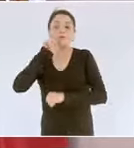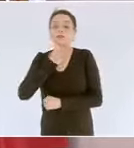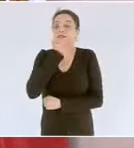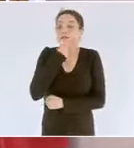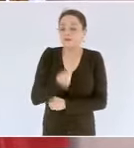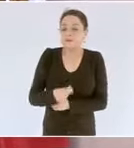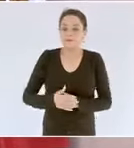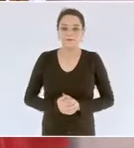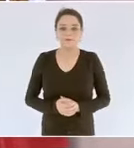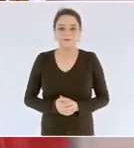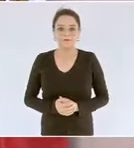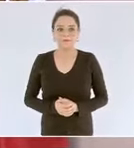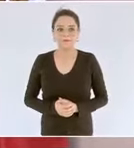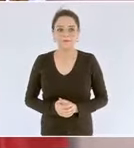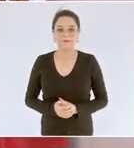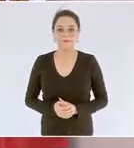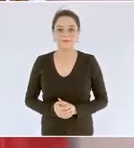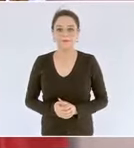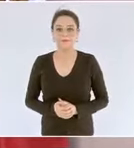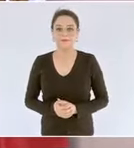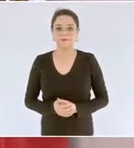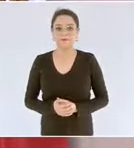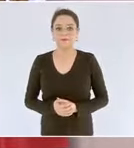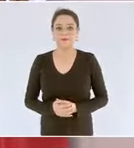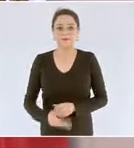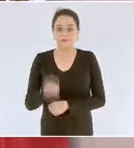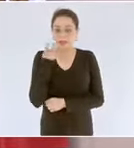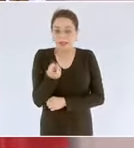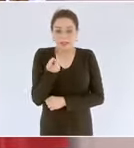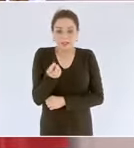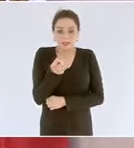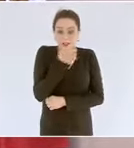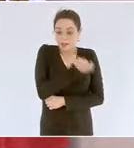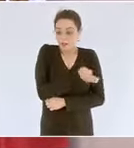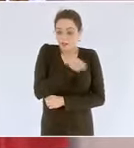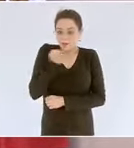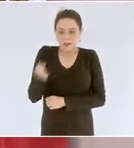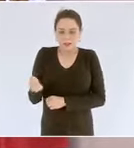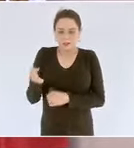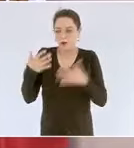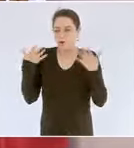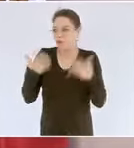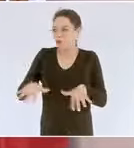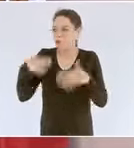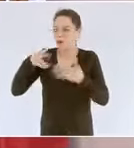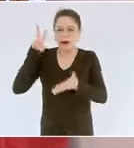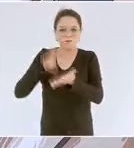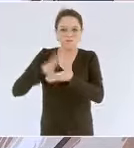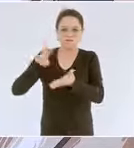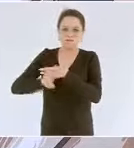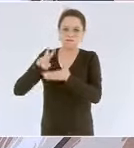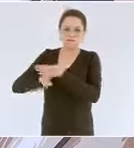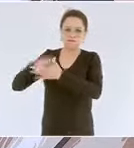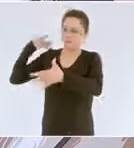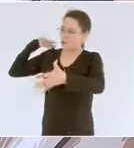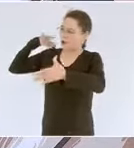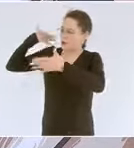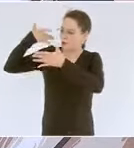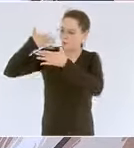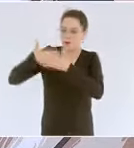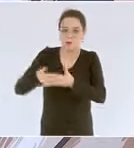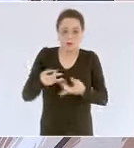en esta fecha histórica cuando conmemoramos el 83